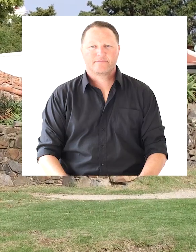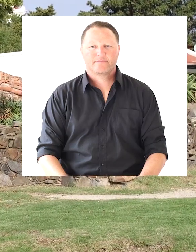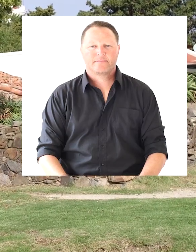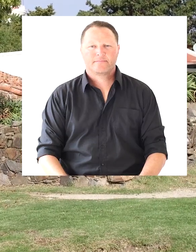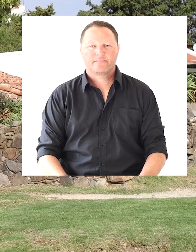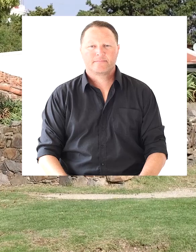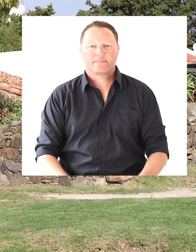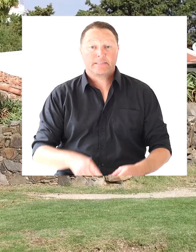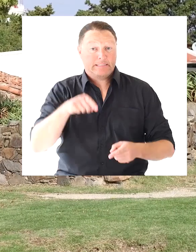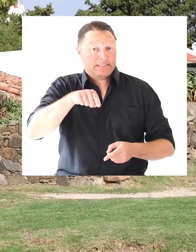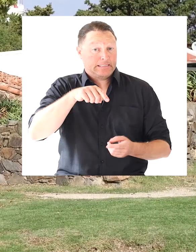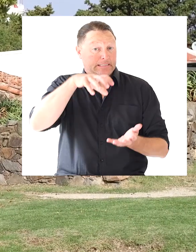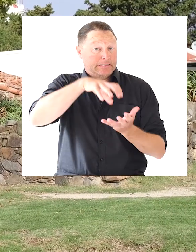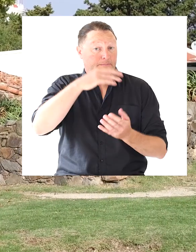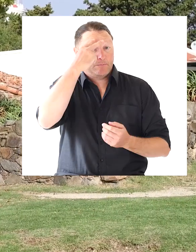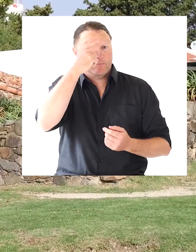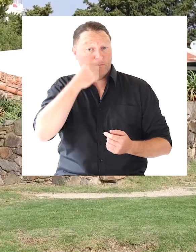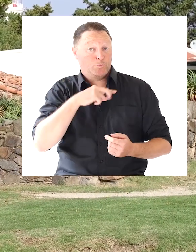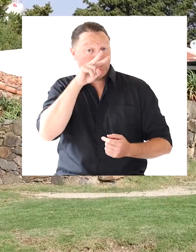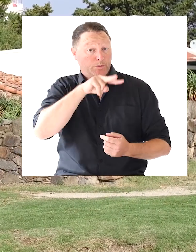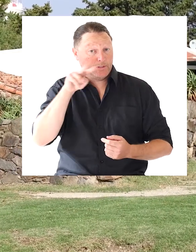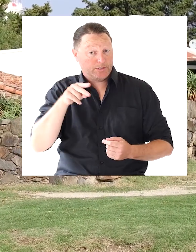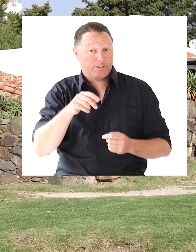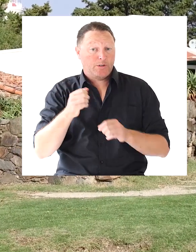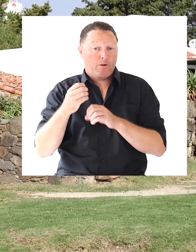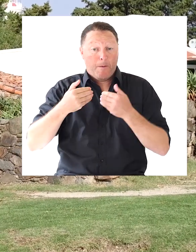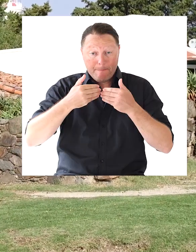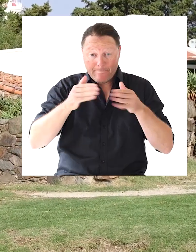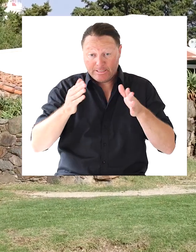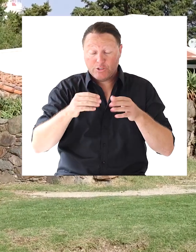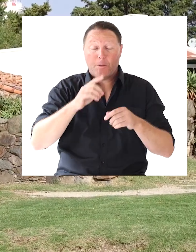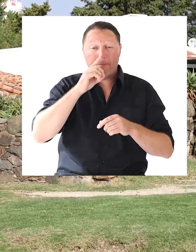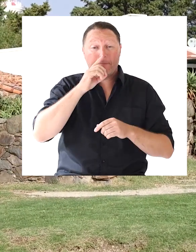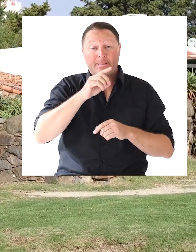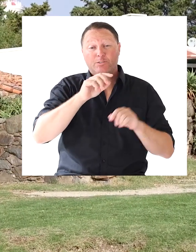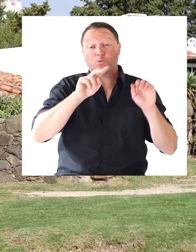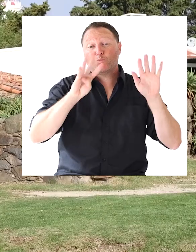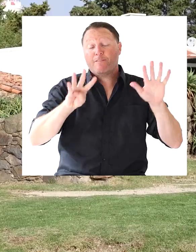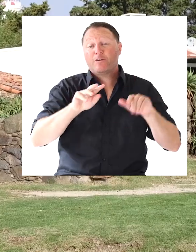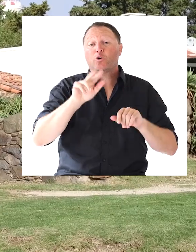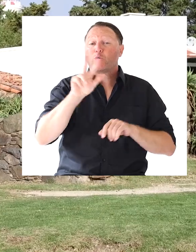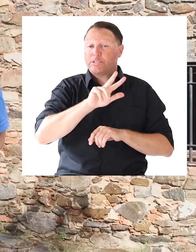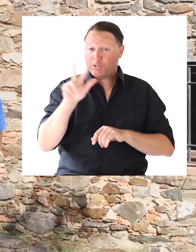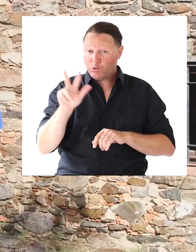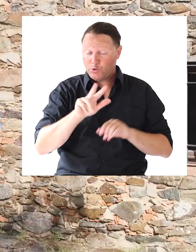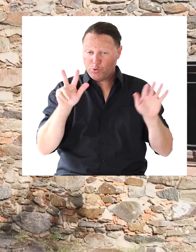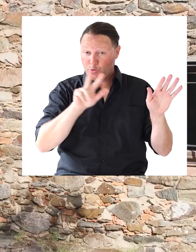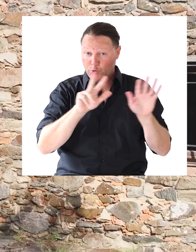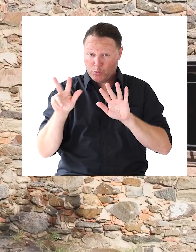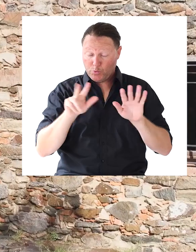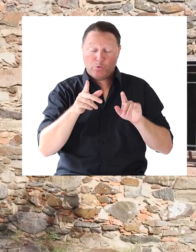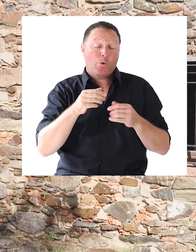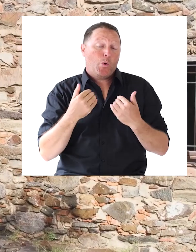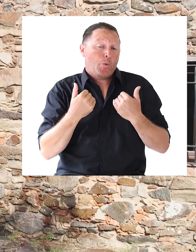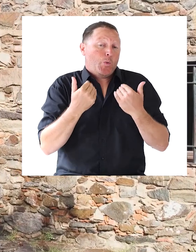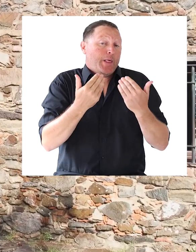Este museo se inauguró en el año 88 Fue una